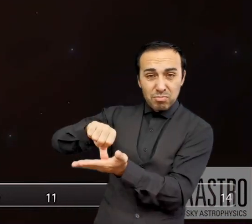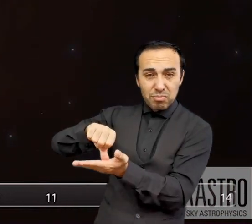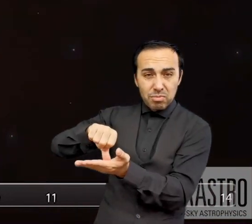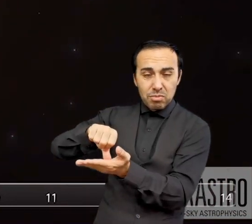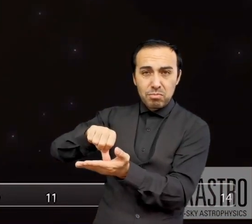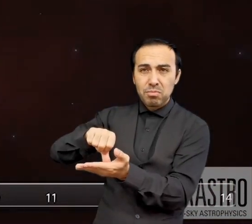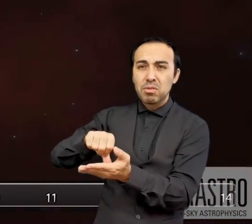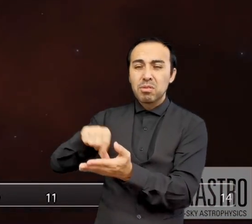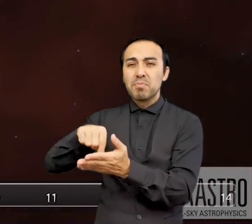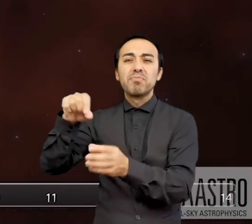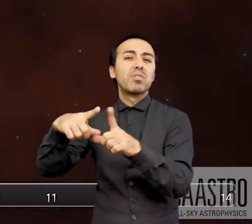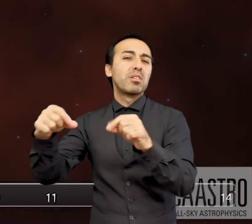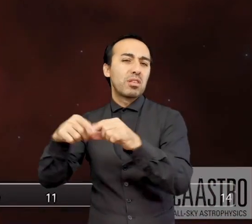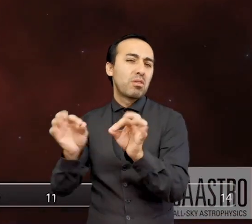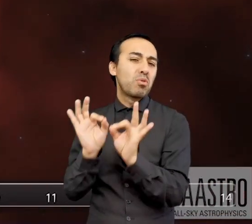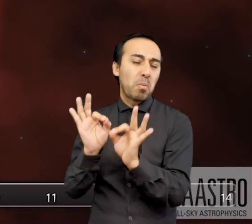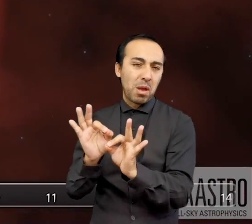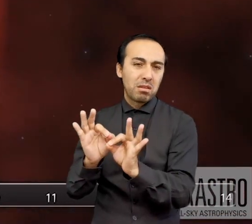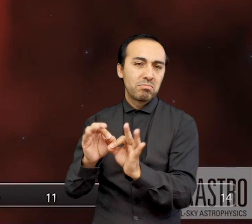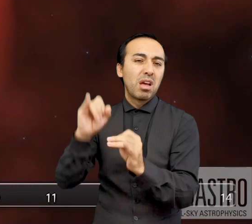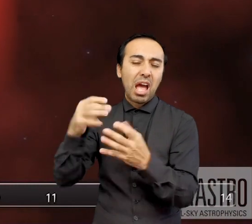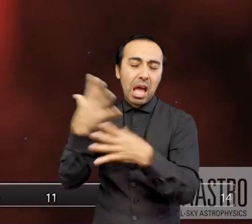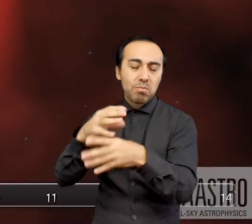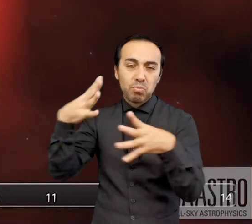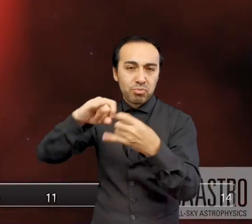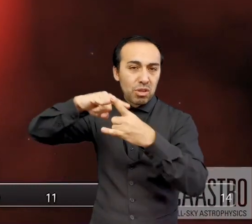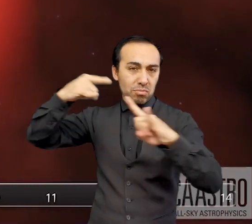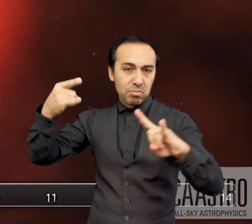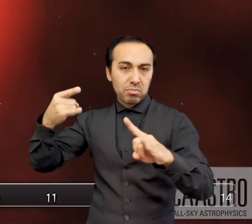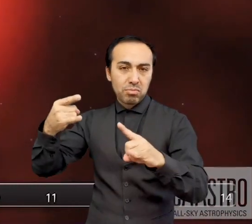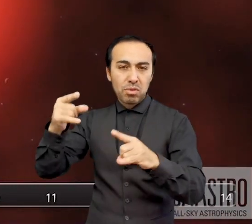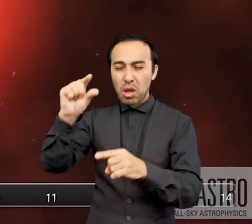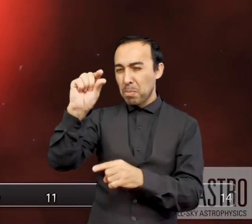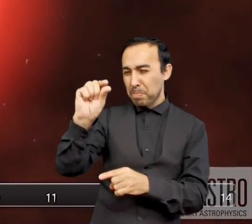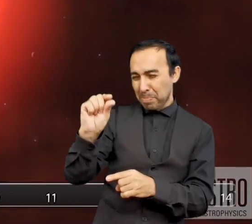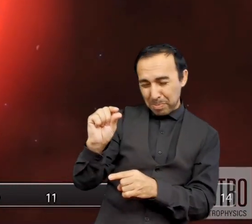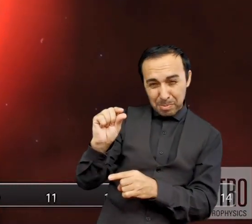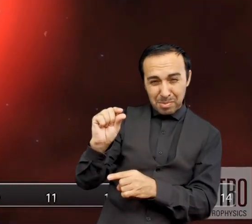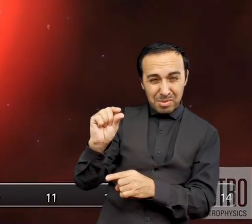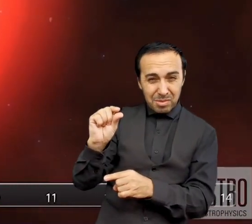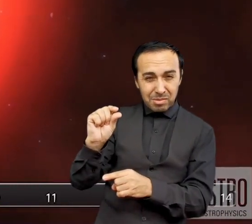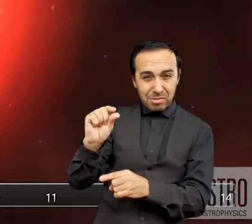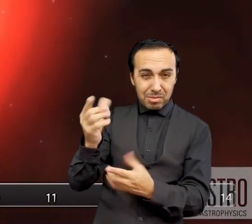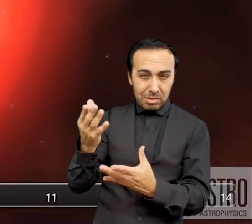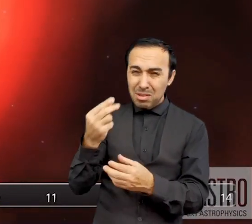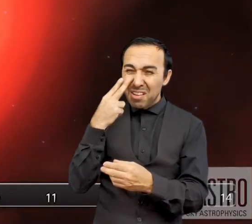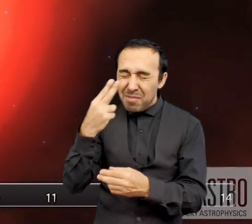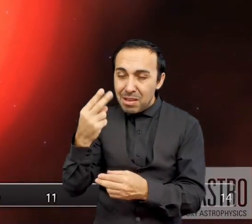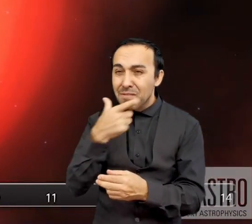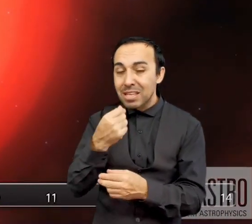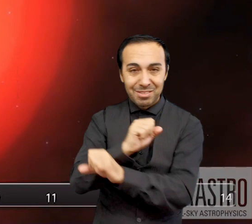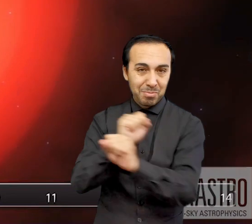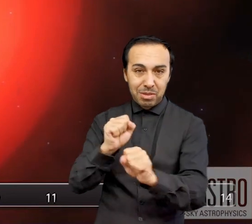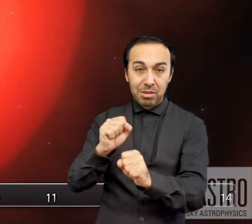son muy comunes en nuestra galaxia, pero difíciles de ver, ya que no son más grandes que la Tierra. Aunque están calientes,